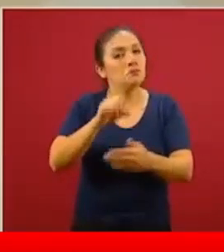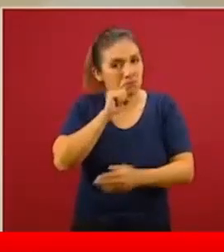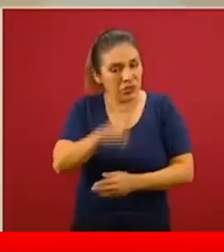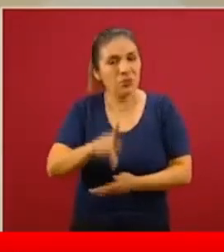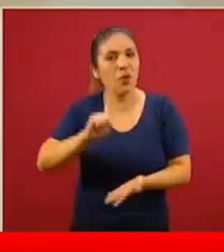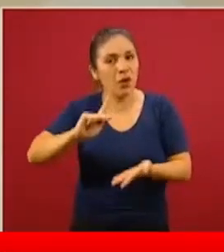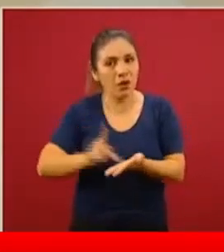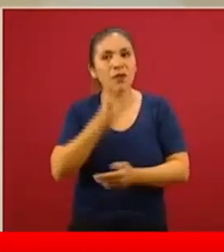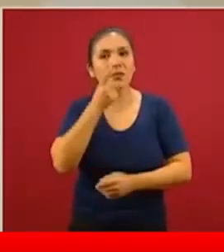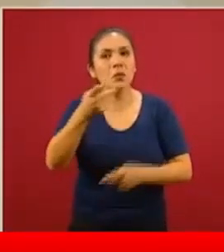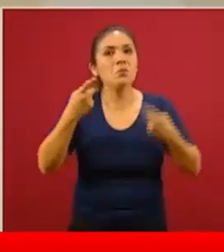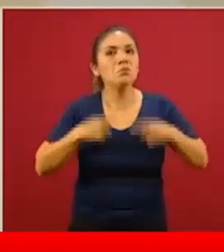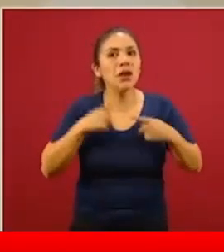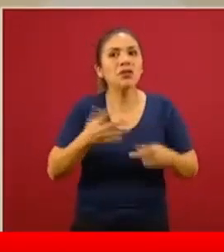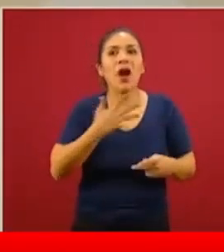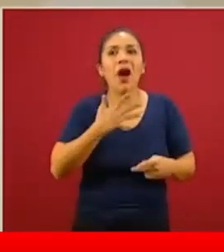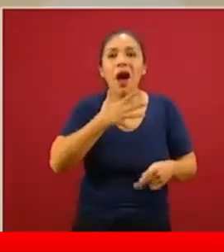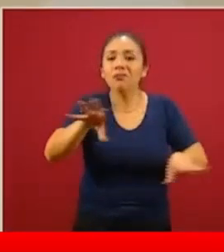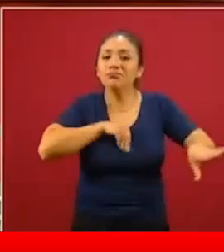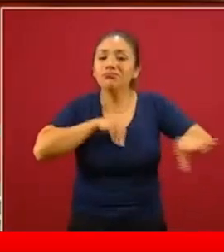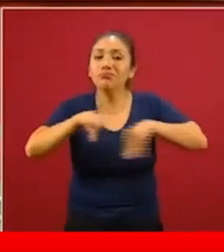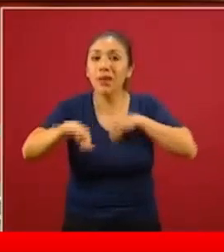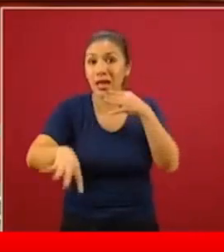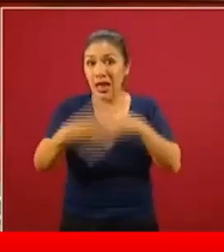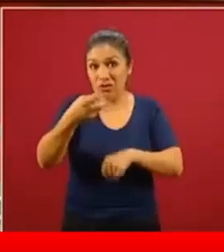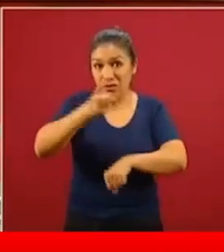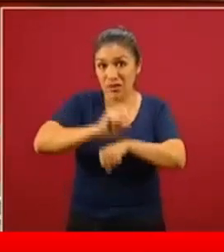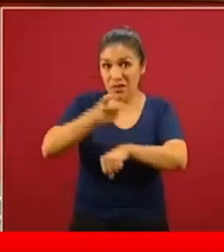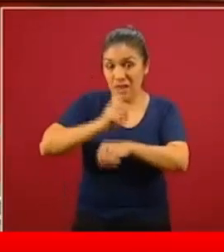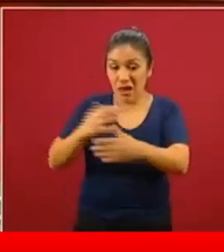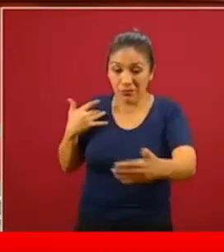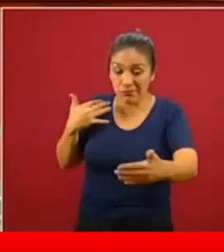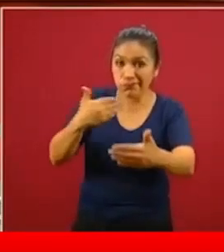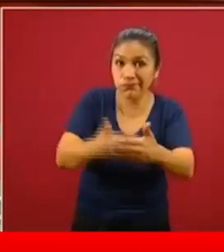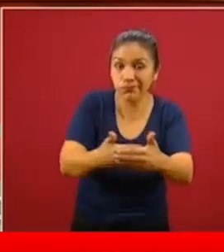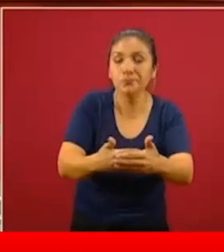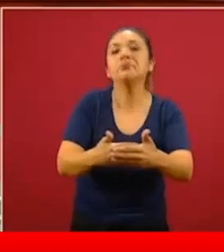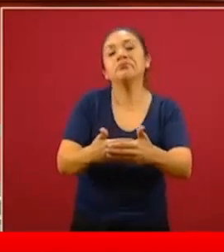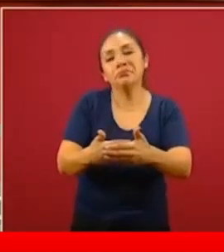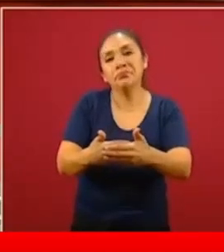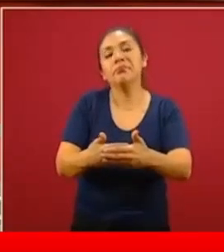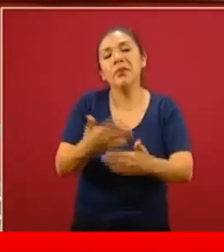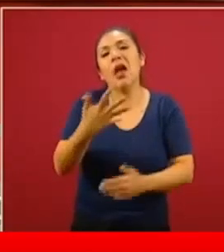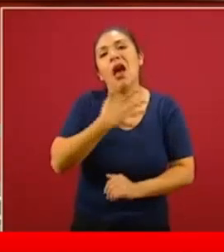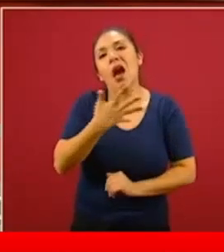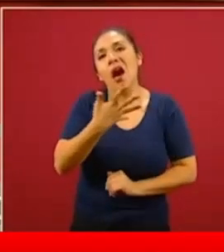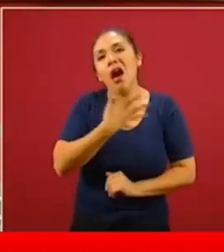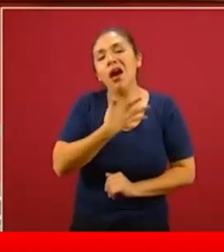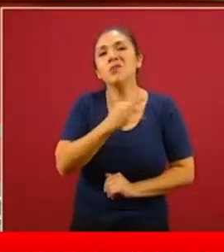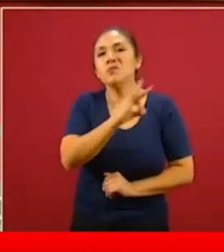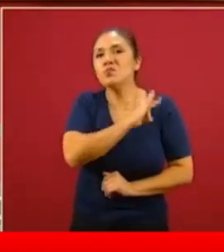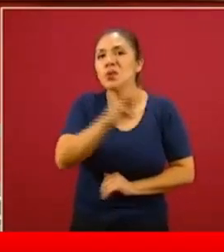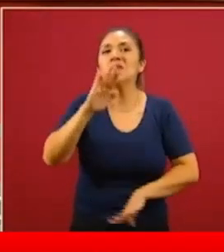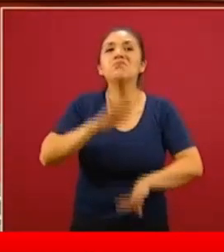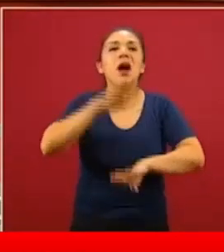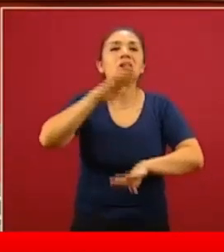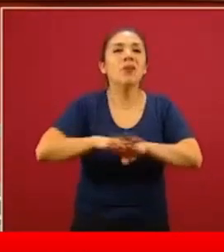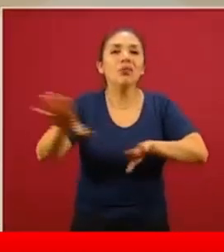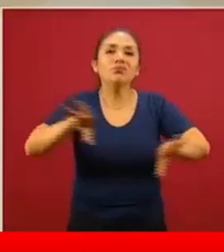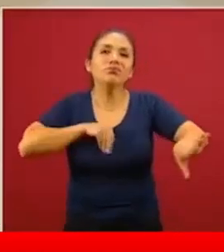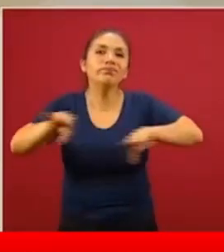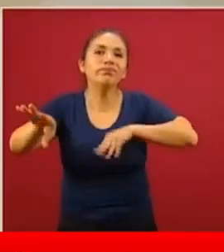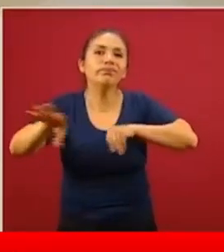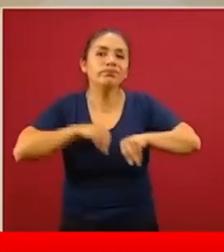personas infectadas en los últimos 14 días, hubiera más eventos de transmisión